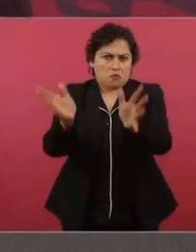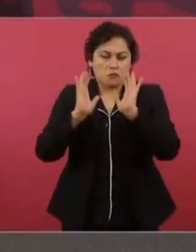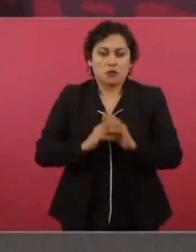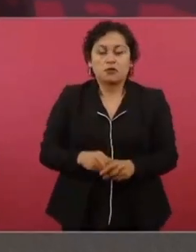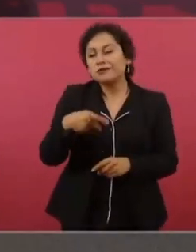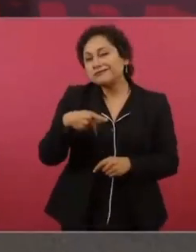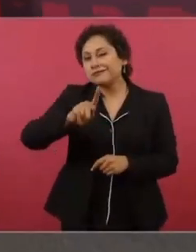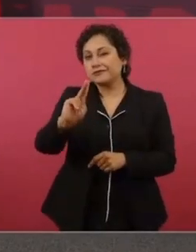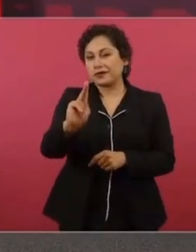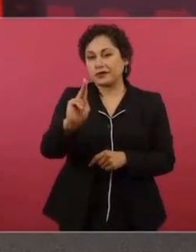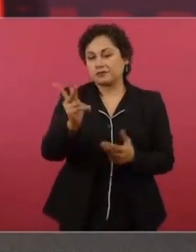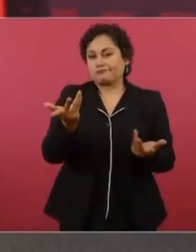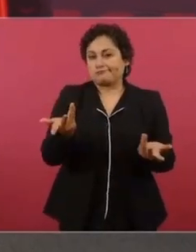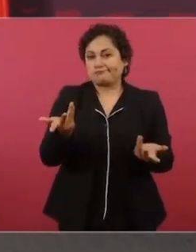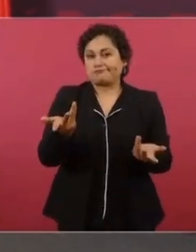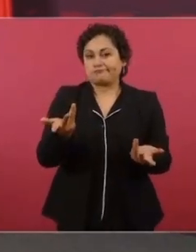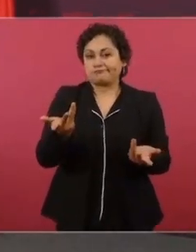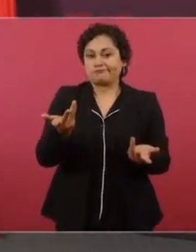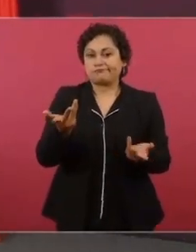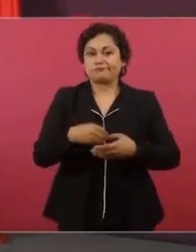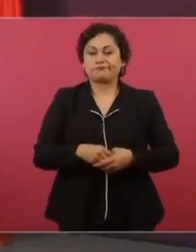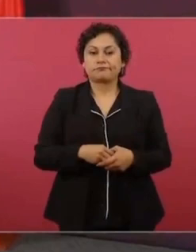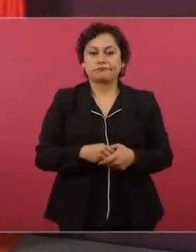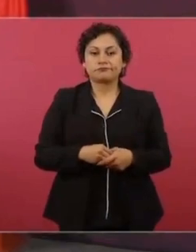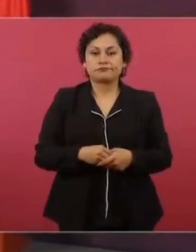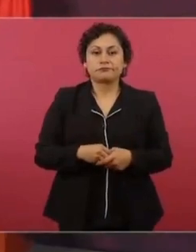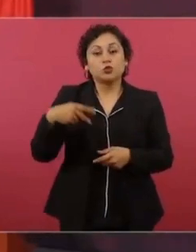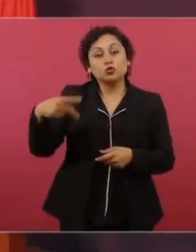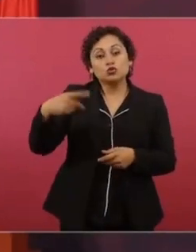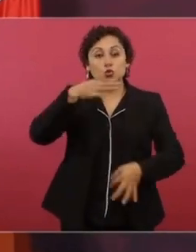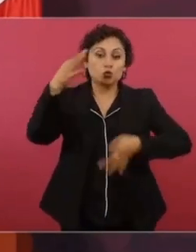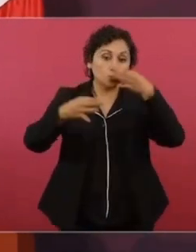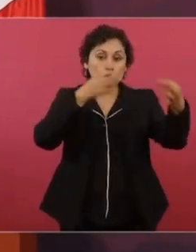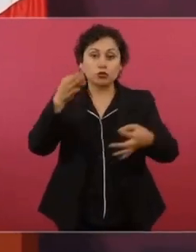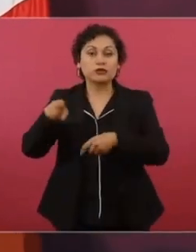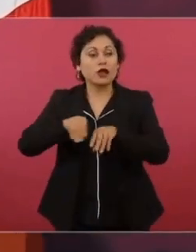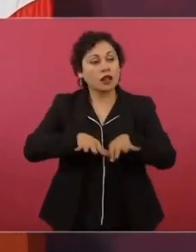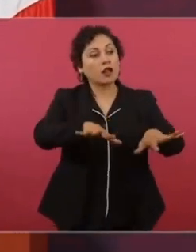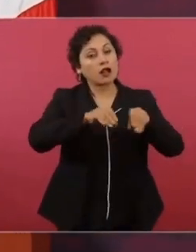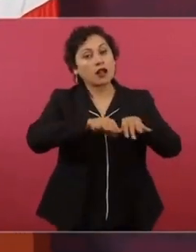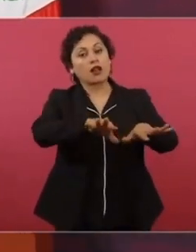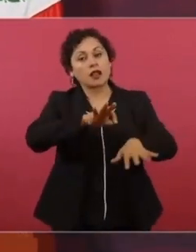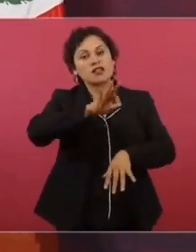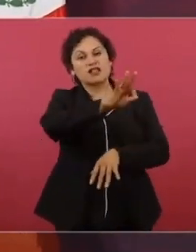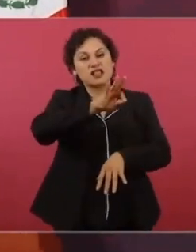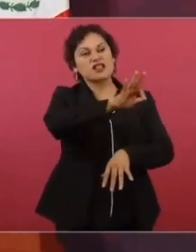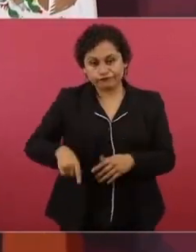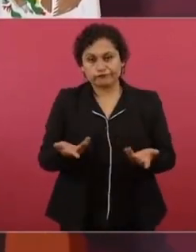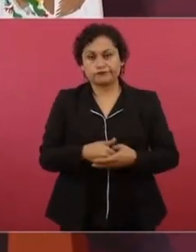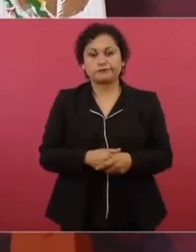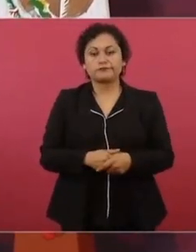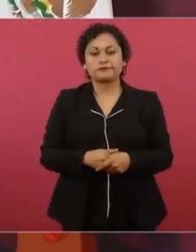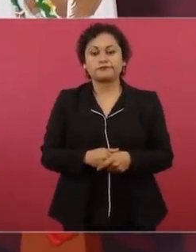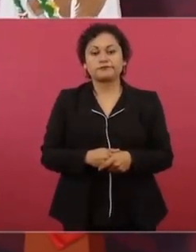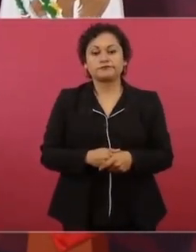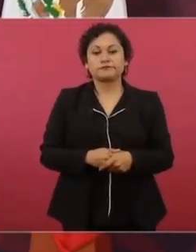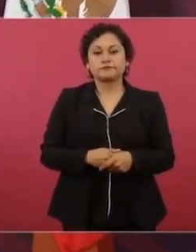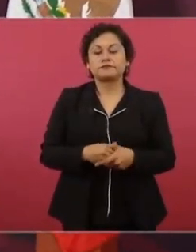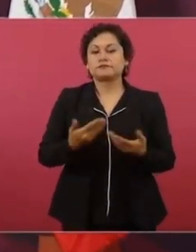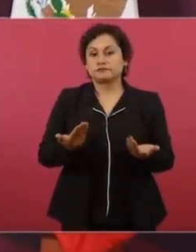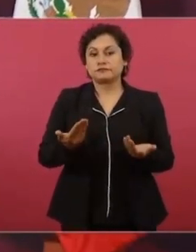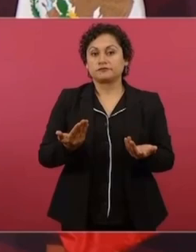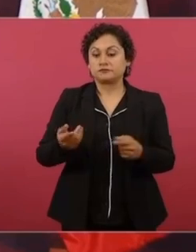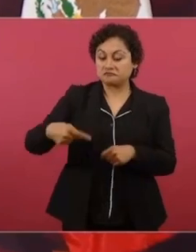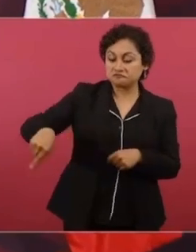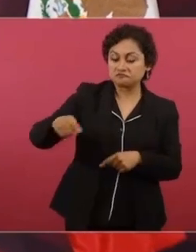dejan de estar creando imágenes contrarias al gobierno. Los expertos,